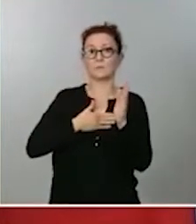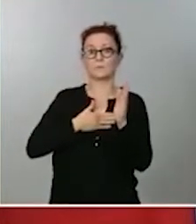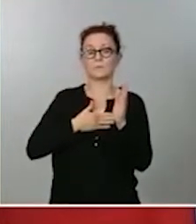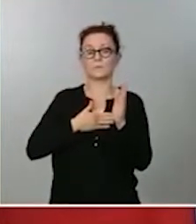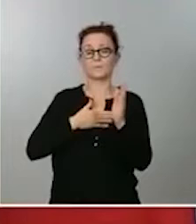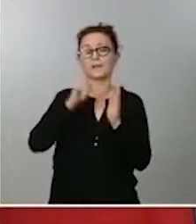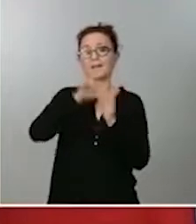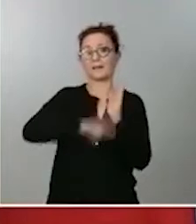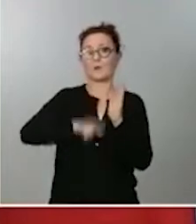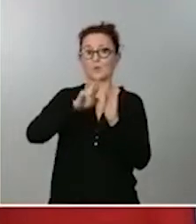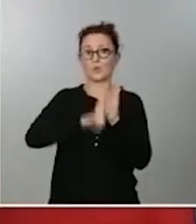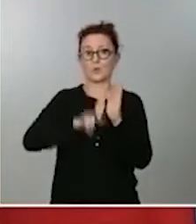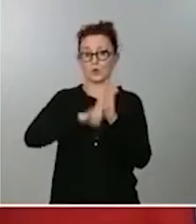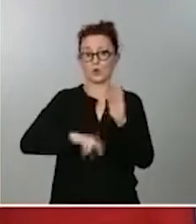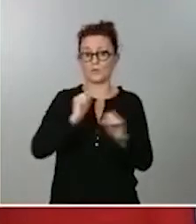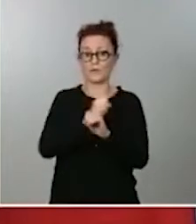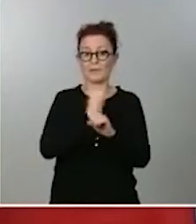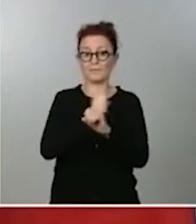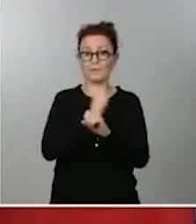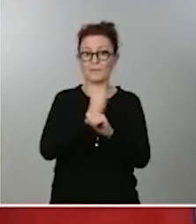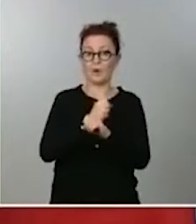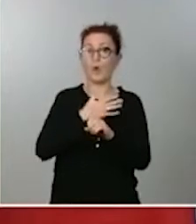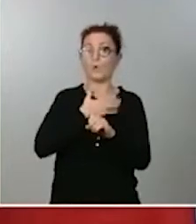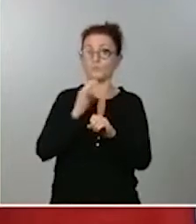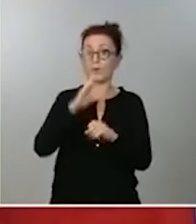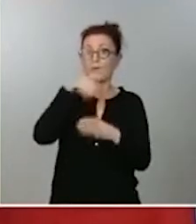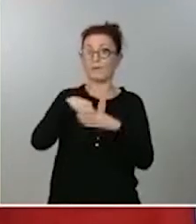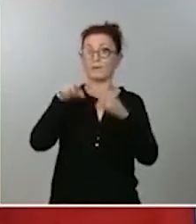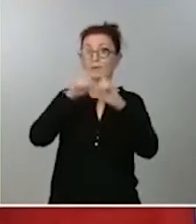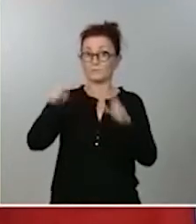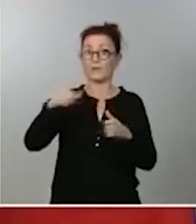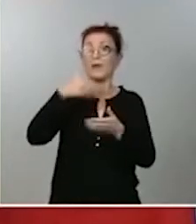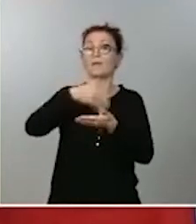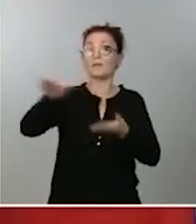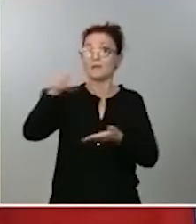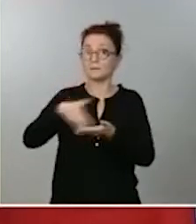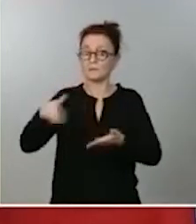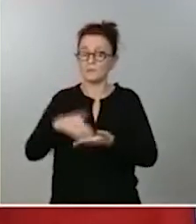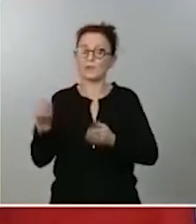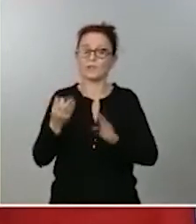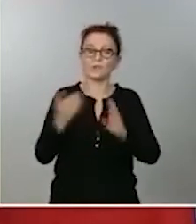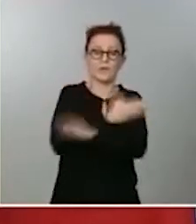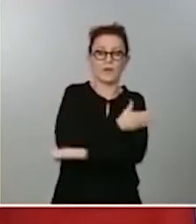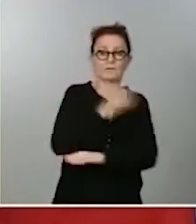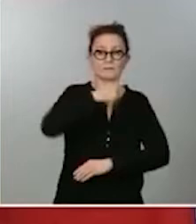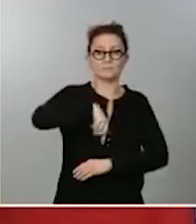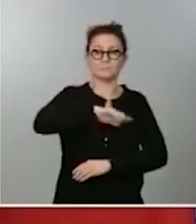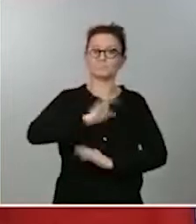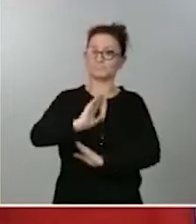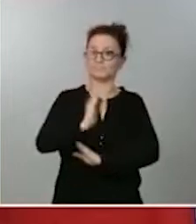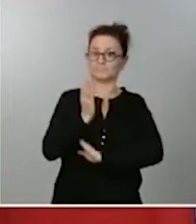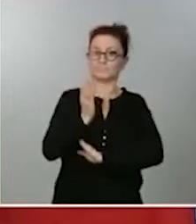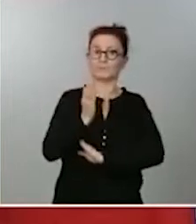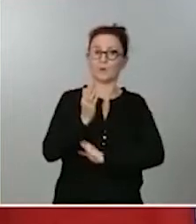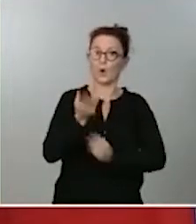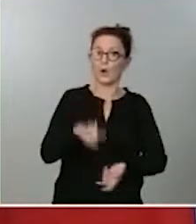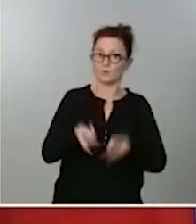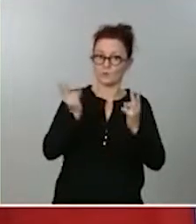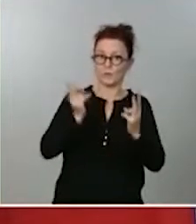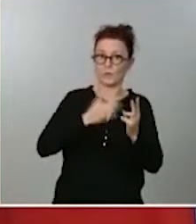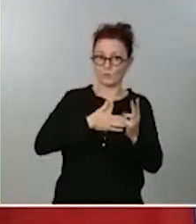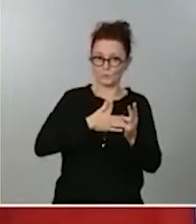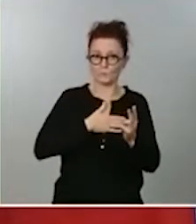despido en el seno de la compañía, tendrá que ser autorizado o tendrá que ser planteado también por parte de la propia SEPI. Son,